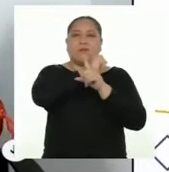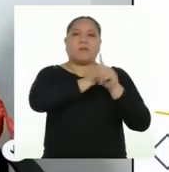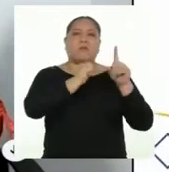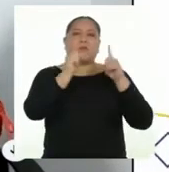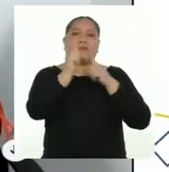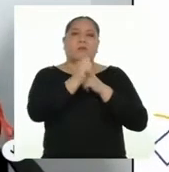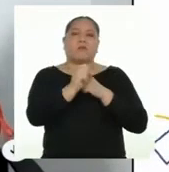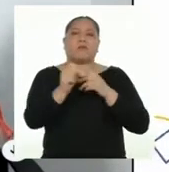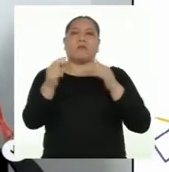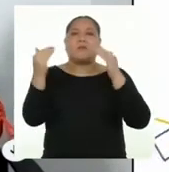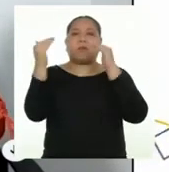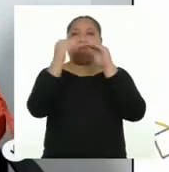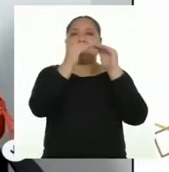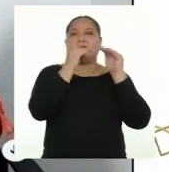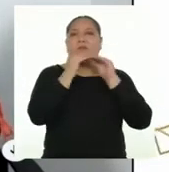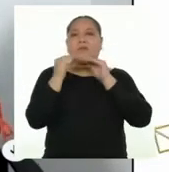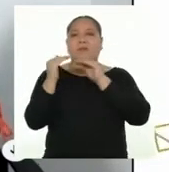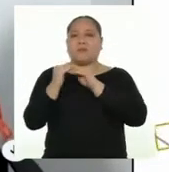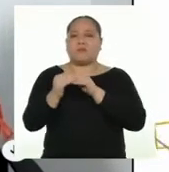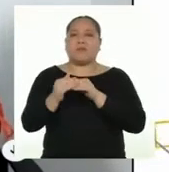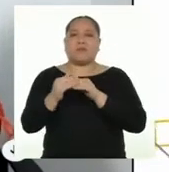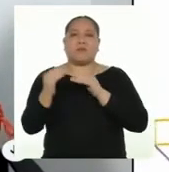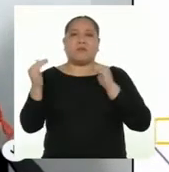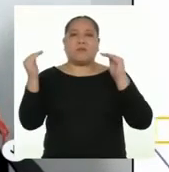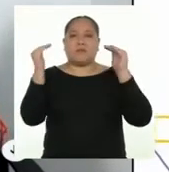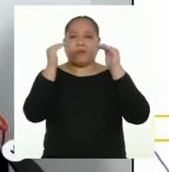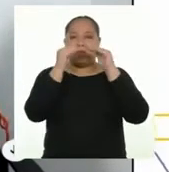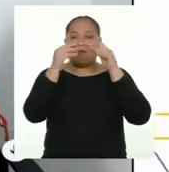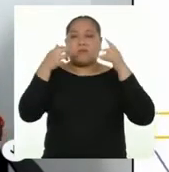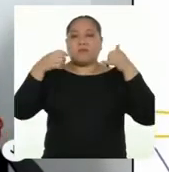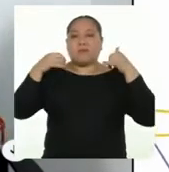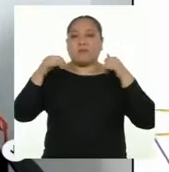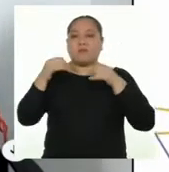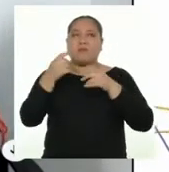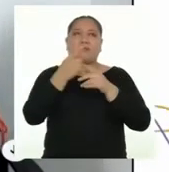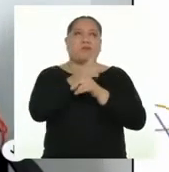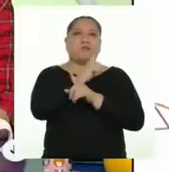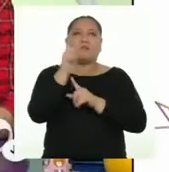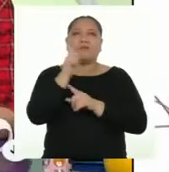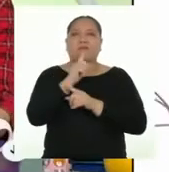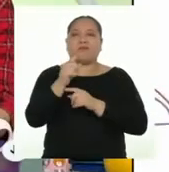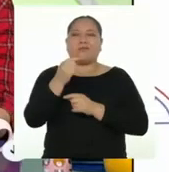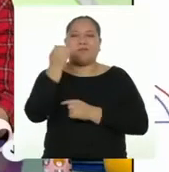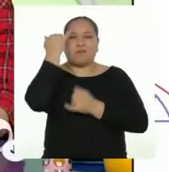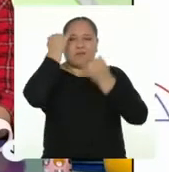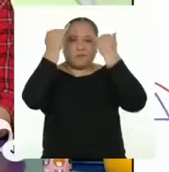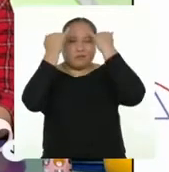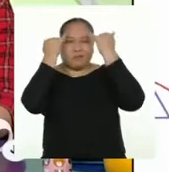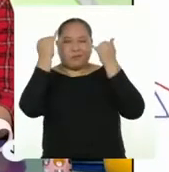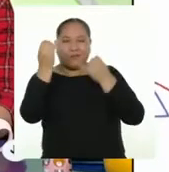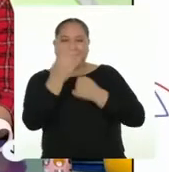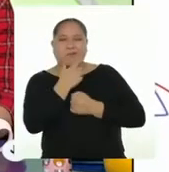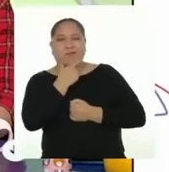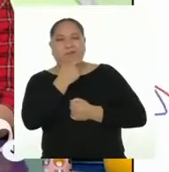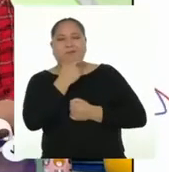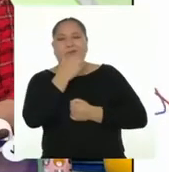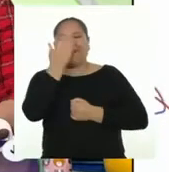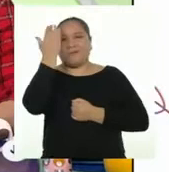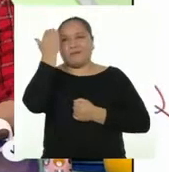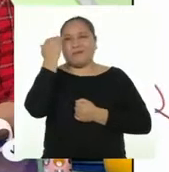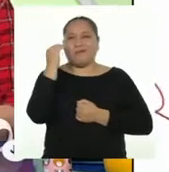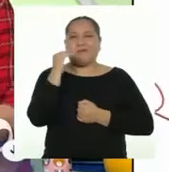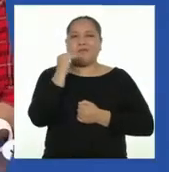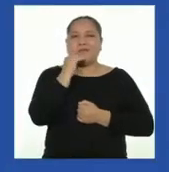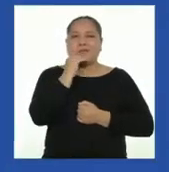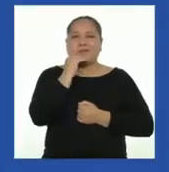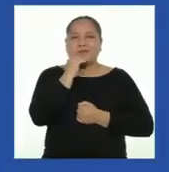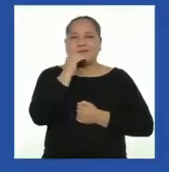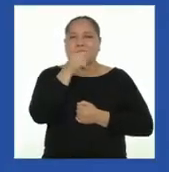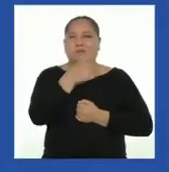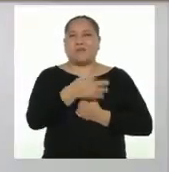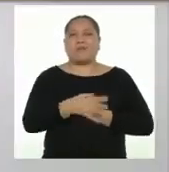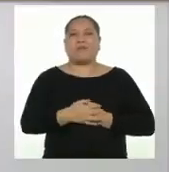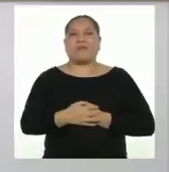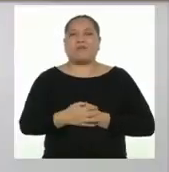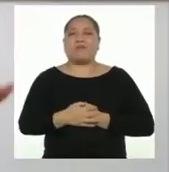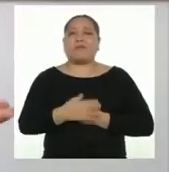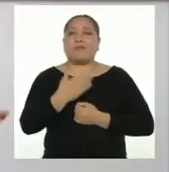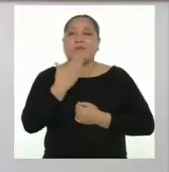sociedad con igualdad, equidad y libre de estereotipos. Gracias, chicas y chicos. ¡Nos vemos!